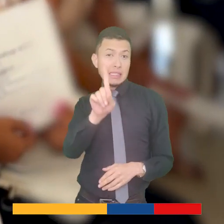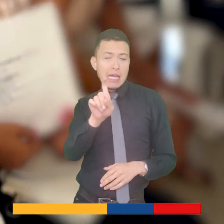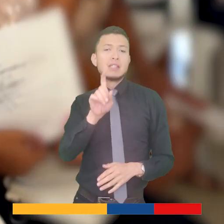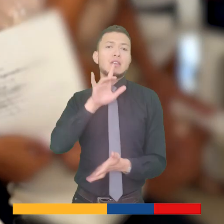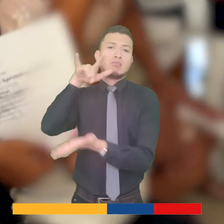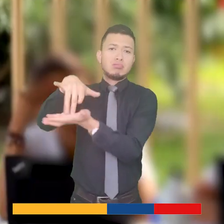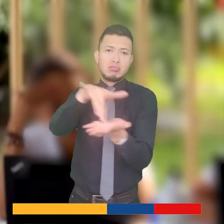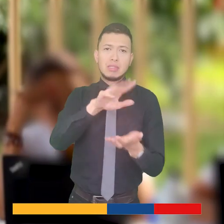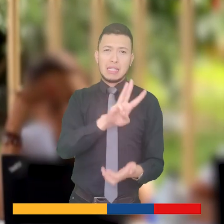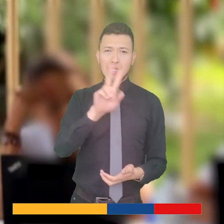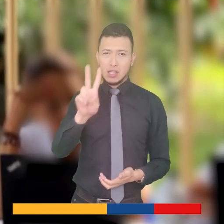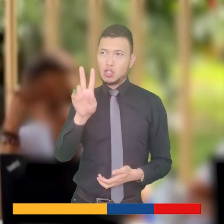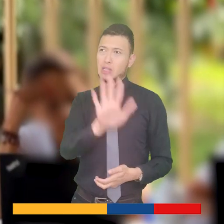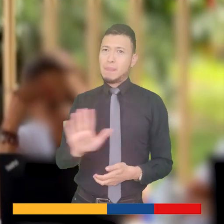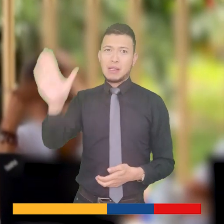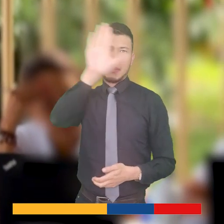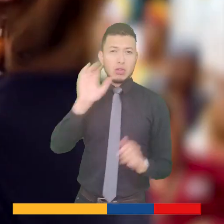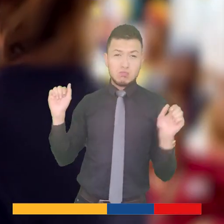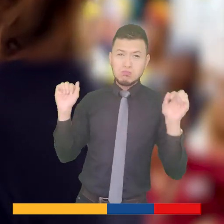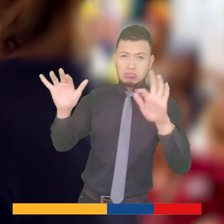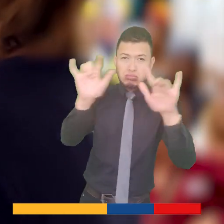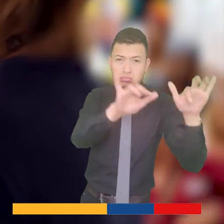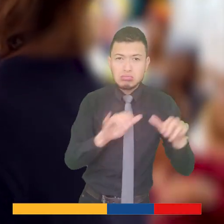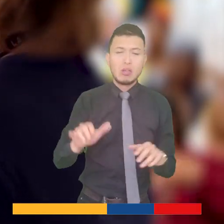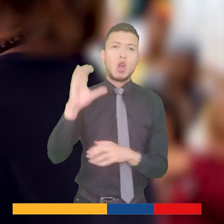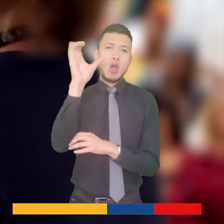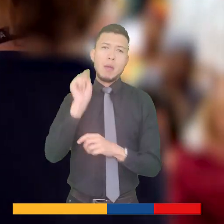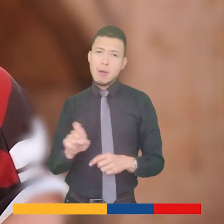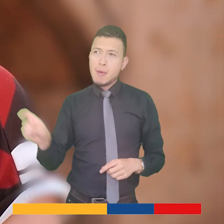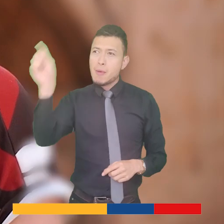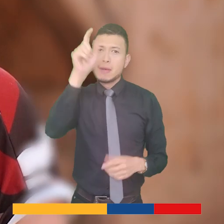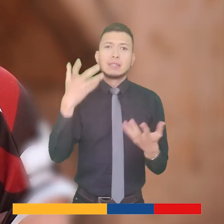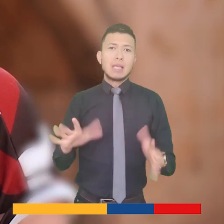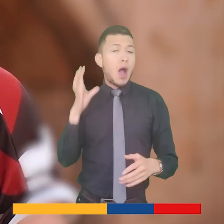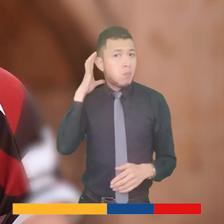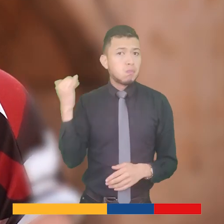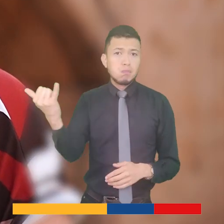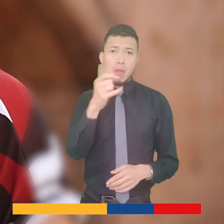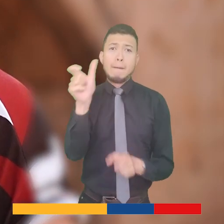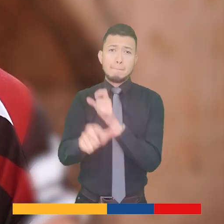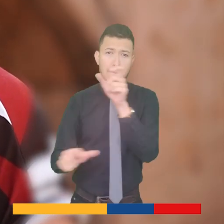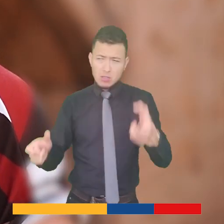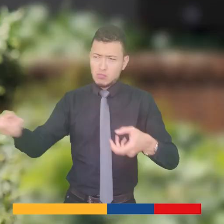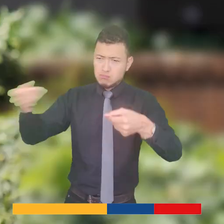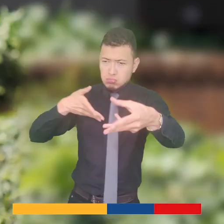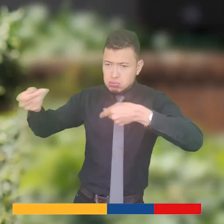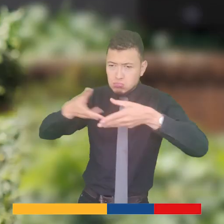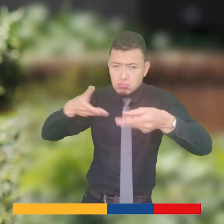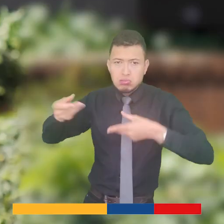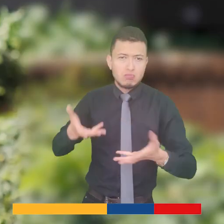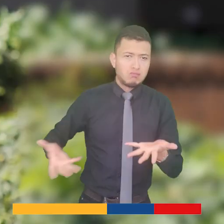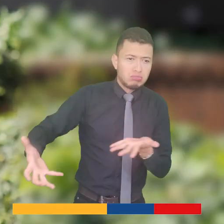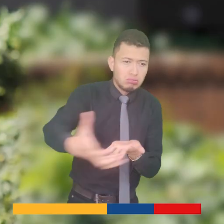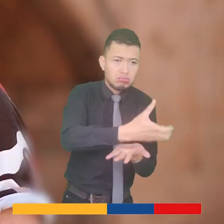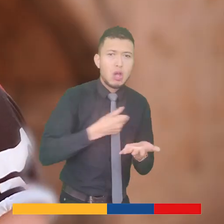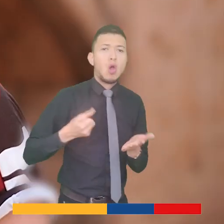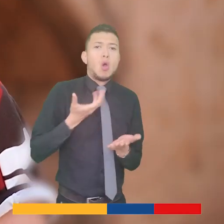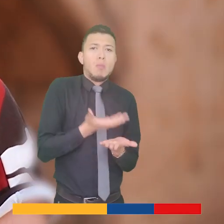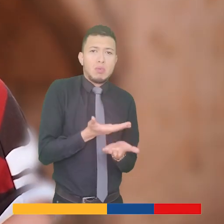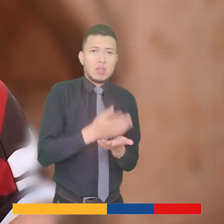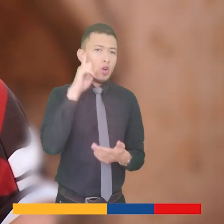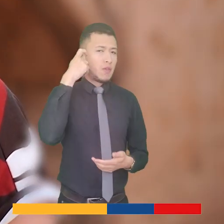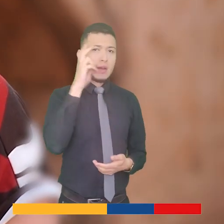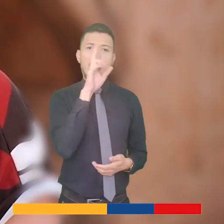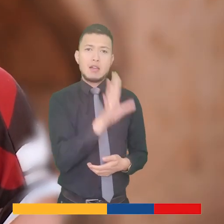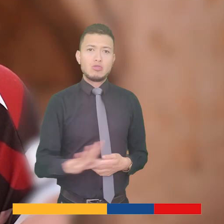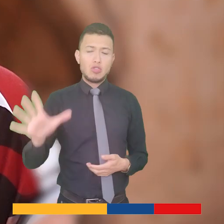Recorrimos Colombia, las seis regiones, los 32 departamentos opinaron y más de mil personas hoy conocen este documento y han